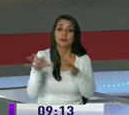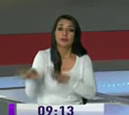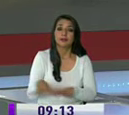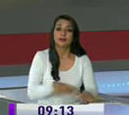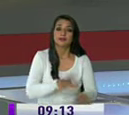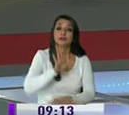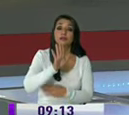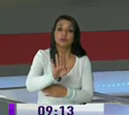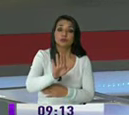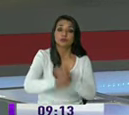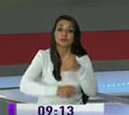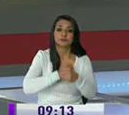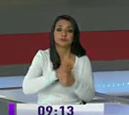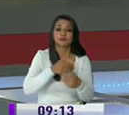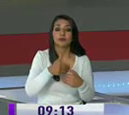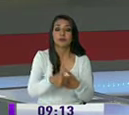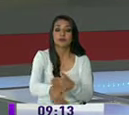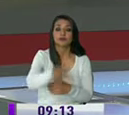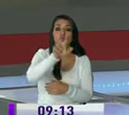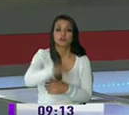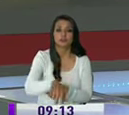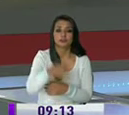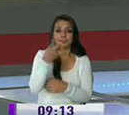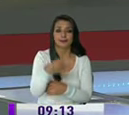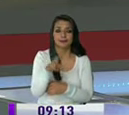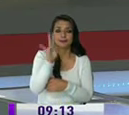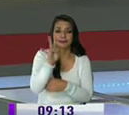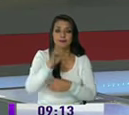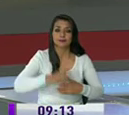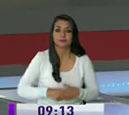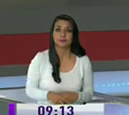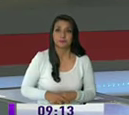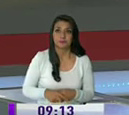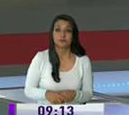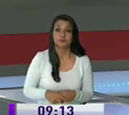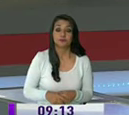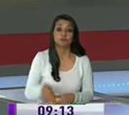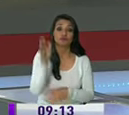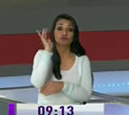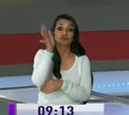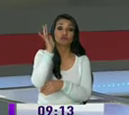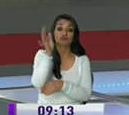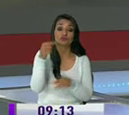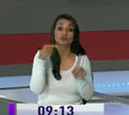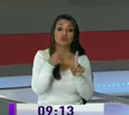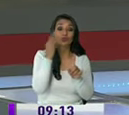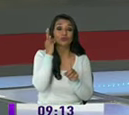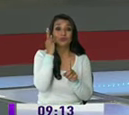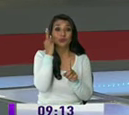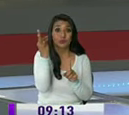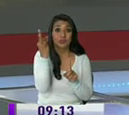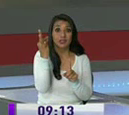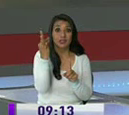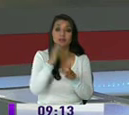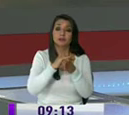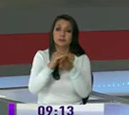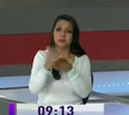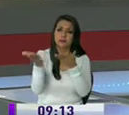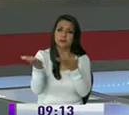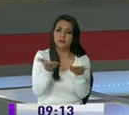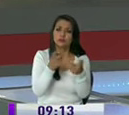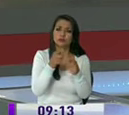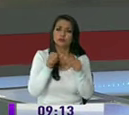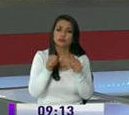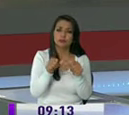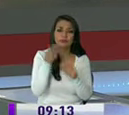cuentas por la gestión del organismo durante el año 2017 durante la exposición Raquel González invitó a la población a